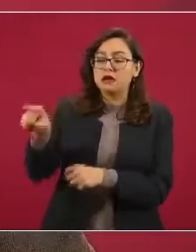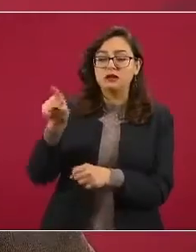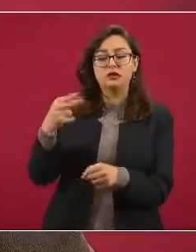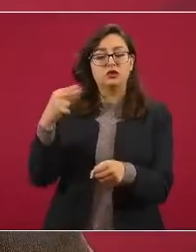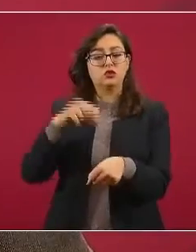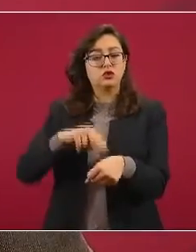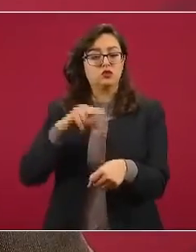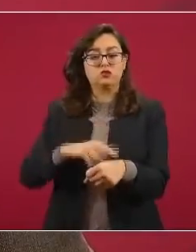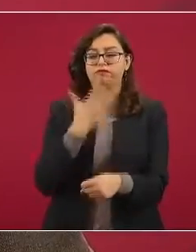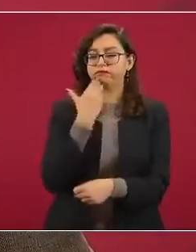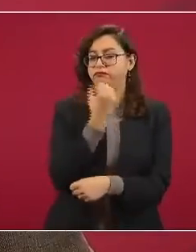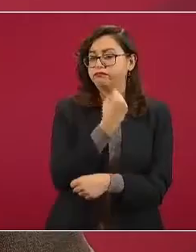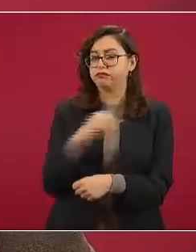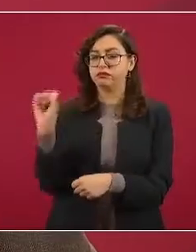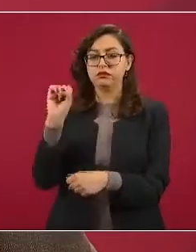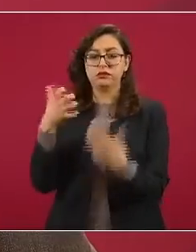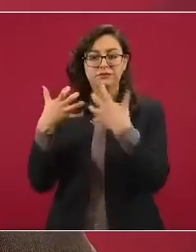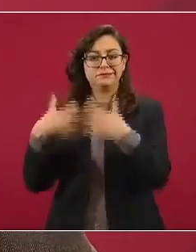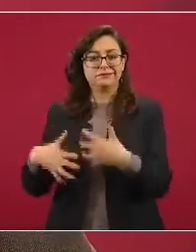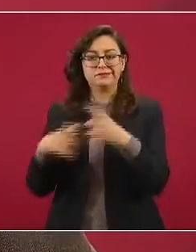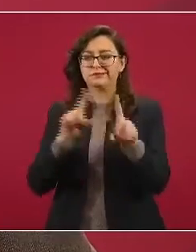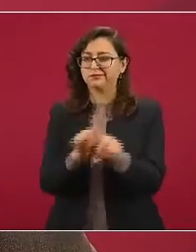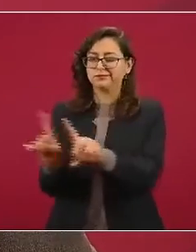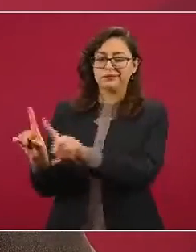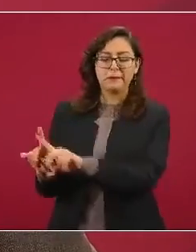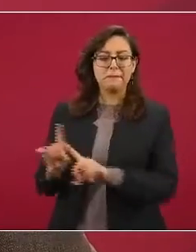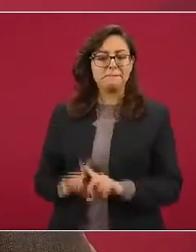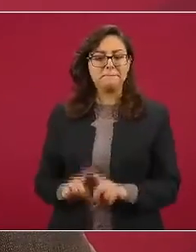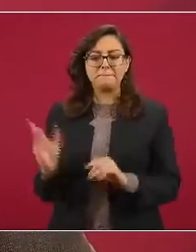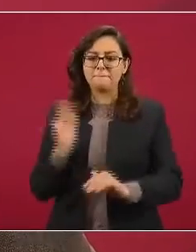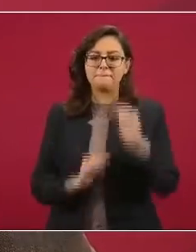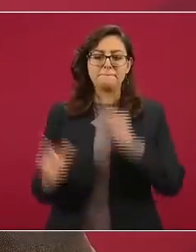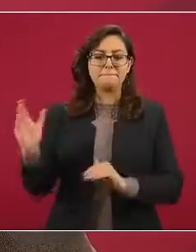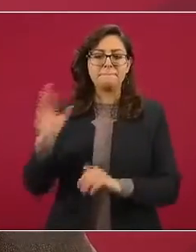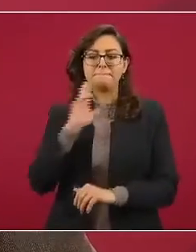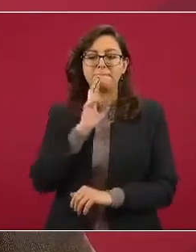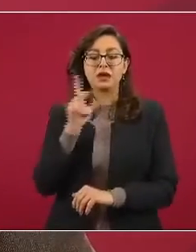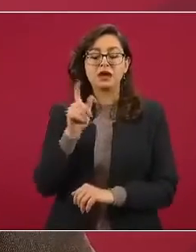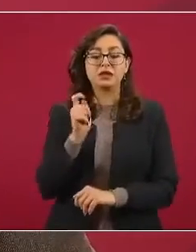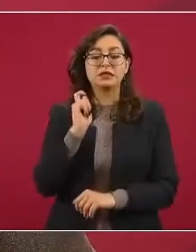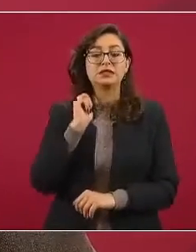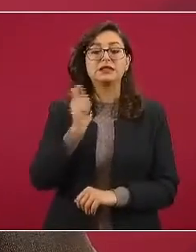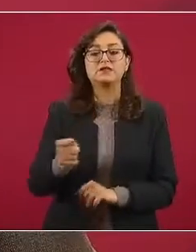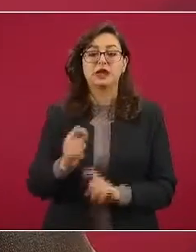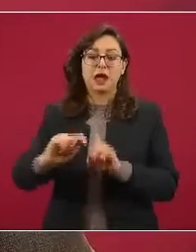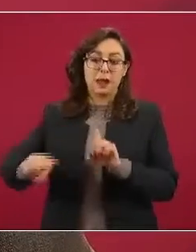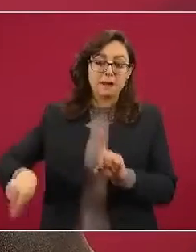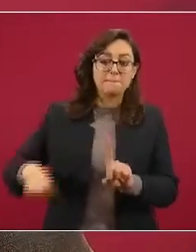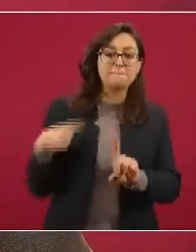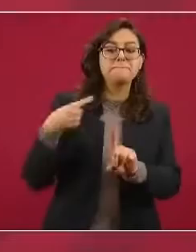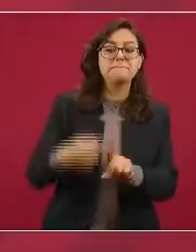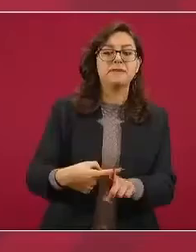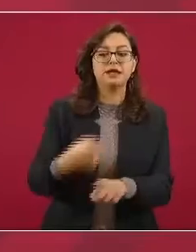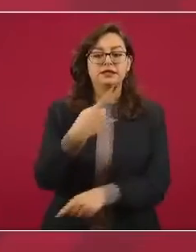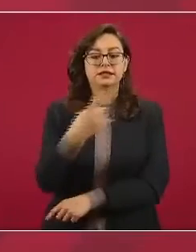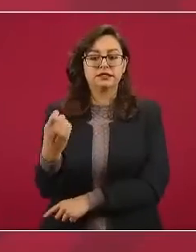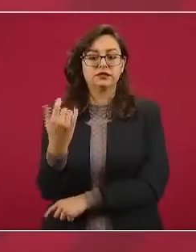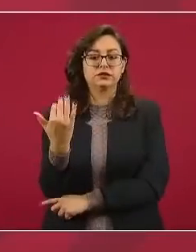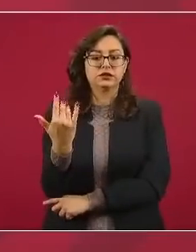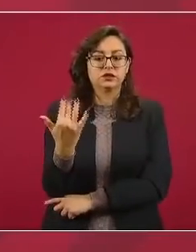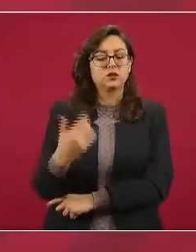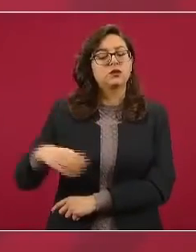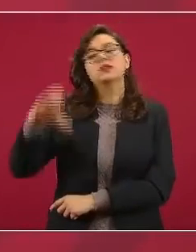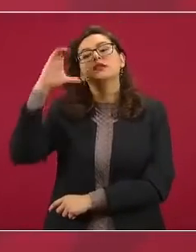equipamiento, que nos da ciento cincuenta camas agregados a lo ya mencionado.